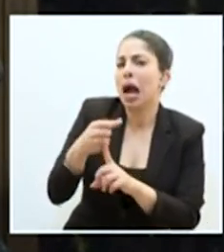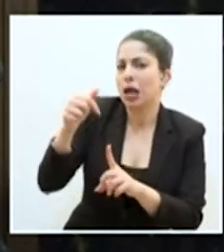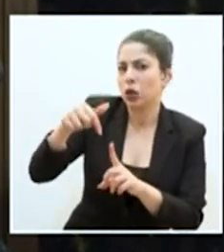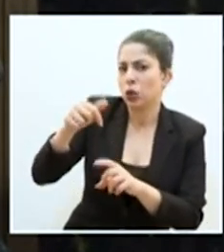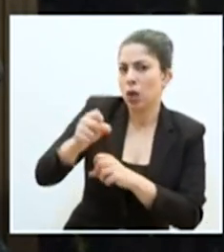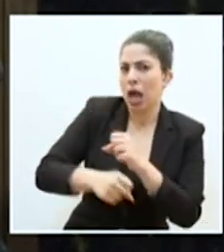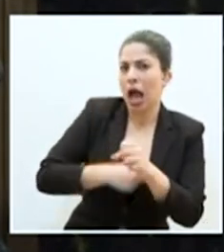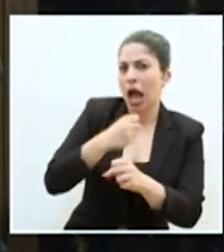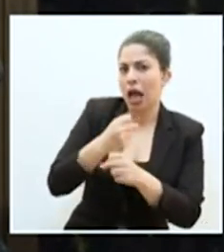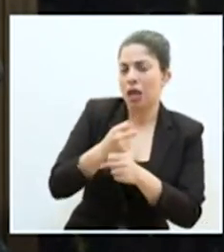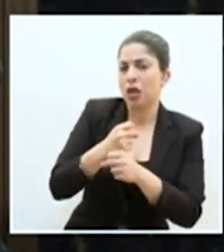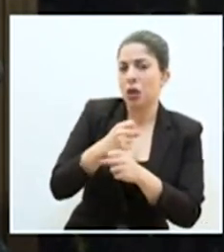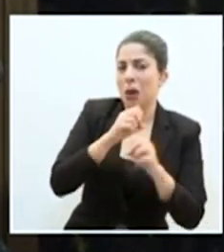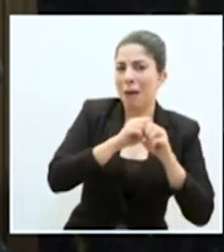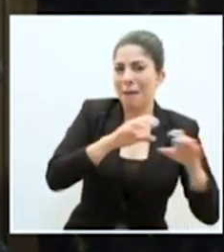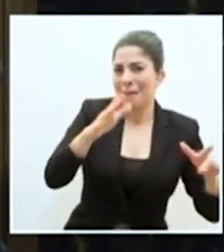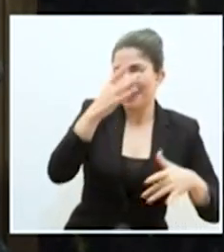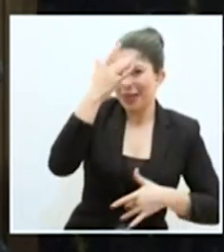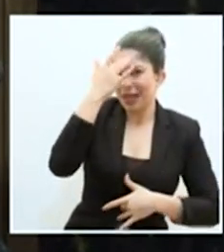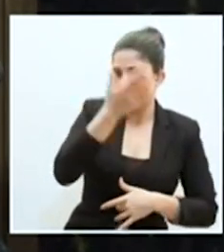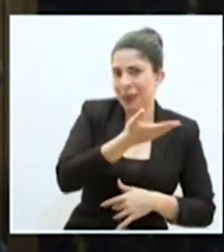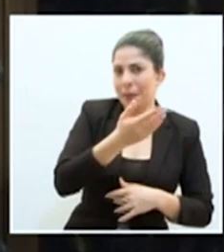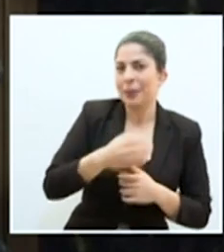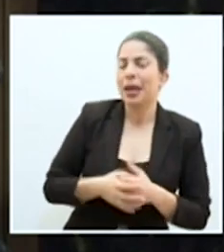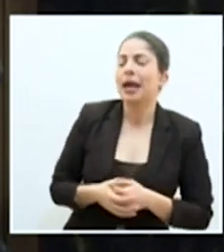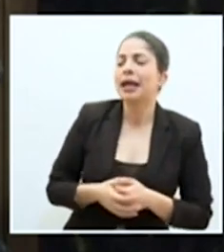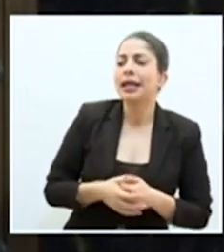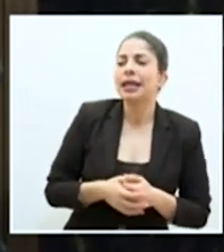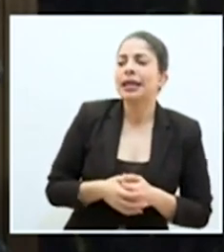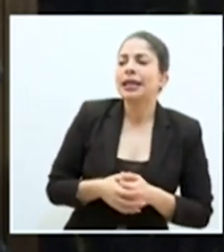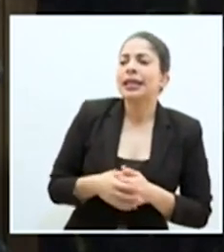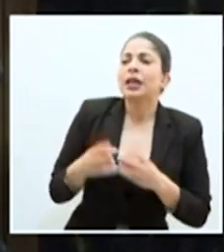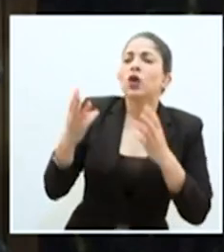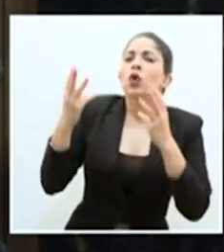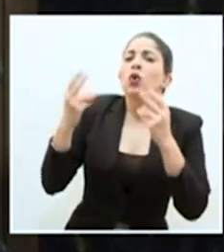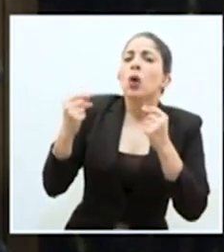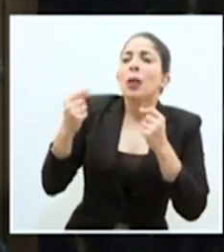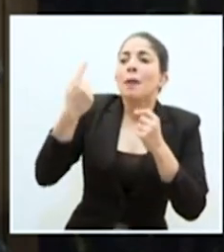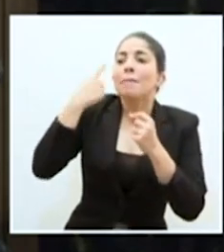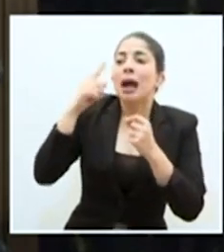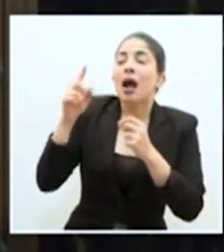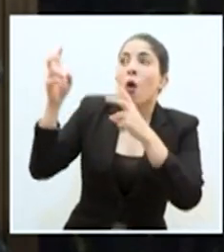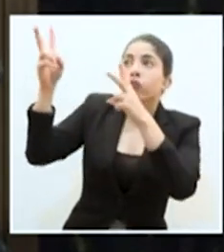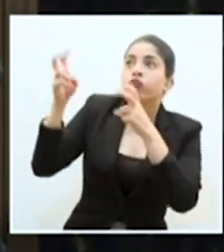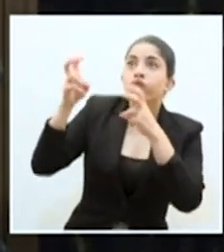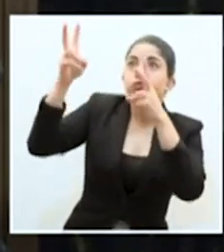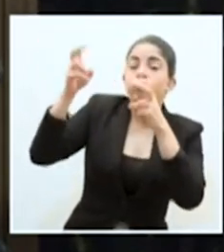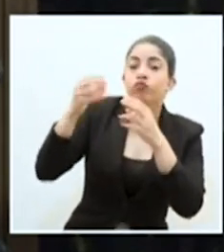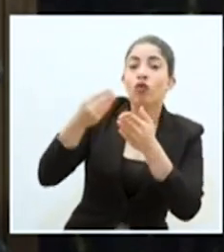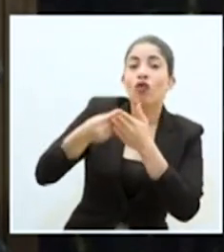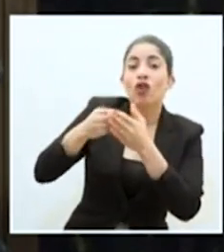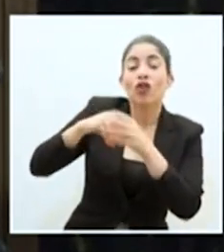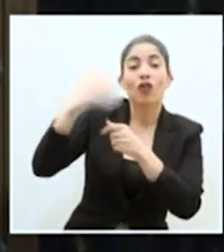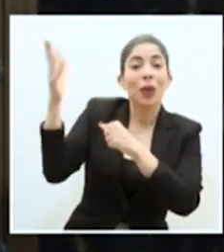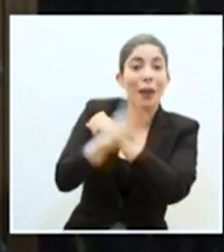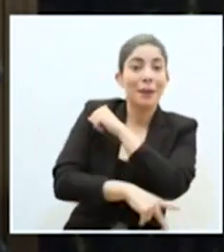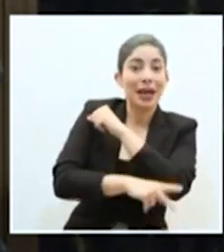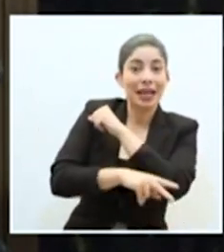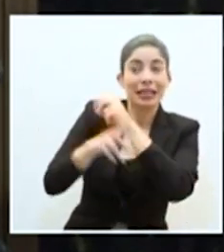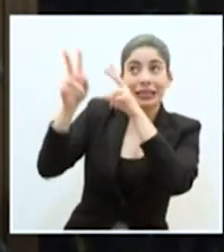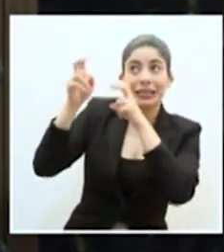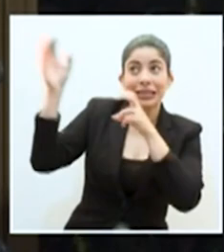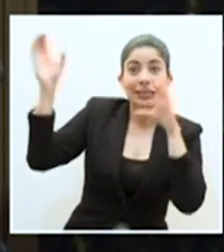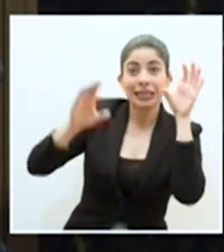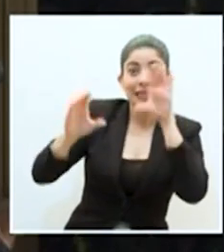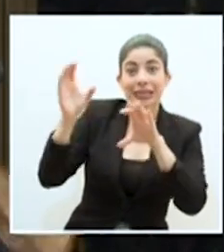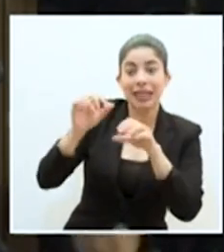que va a tener esta pandemia en la capacidad de atracción de inversión externa en las áreas